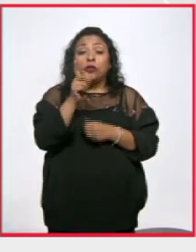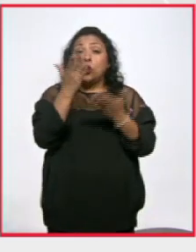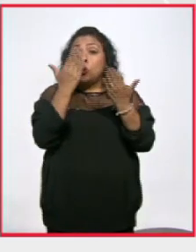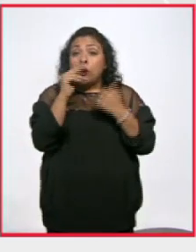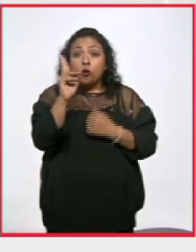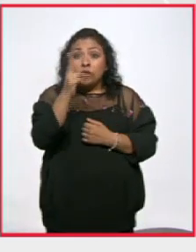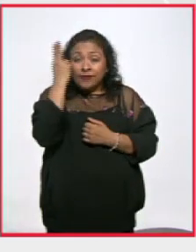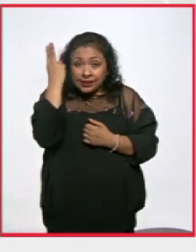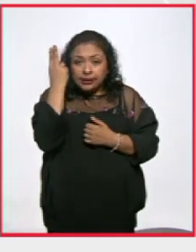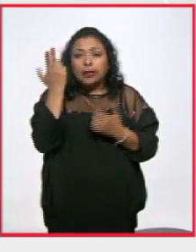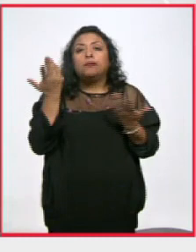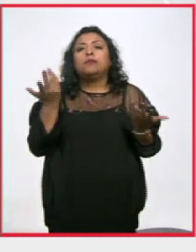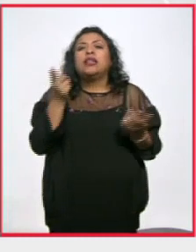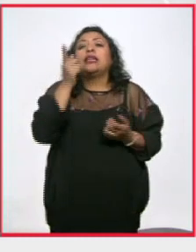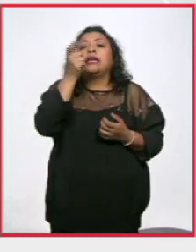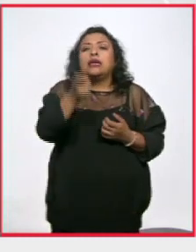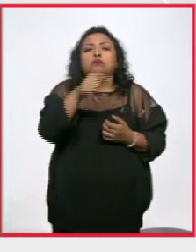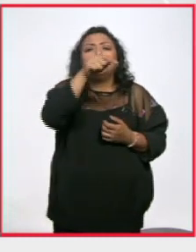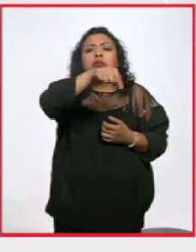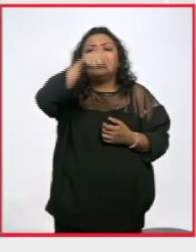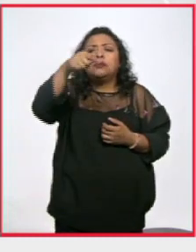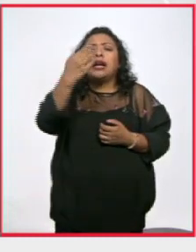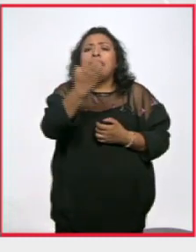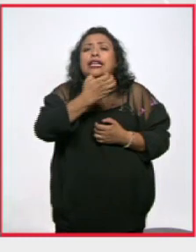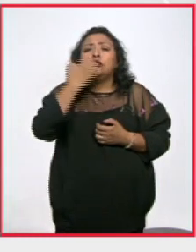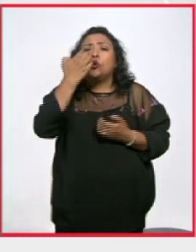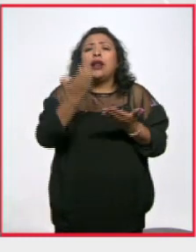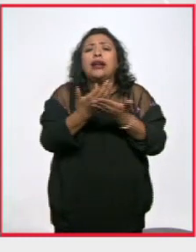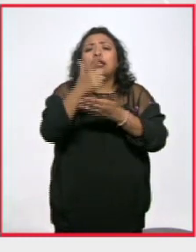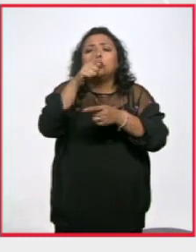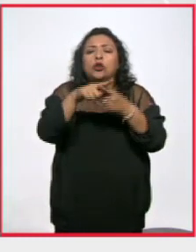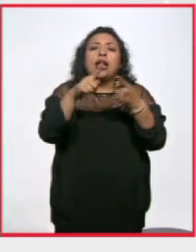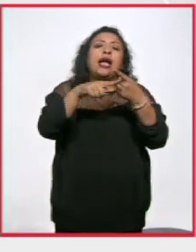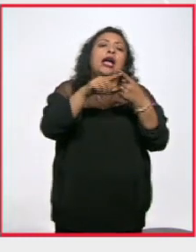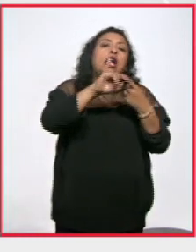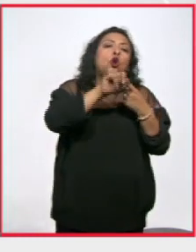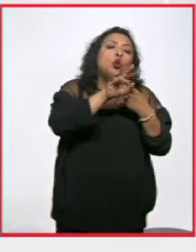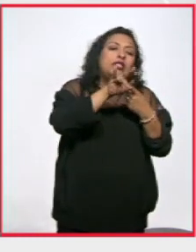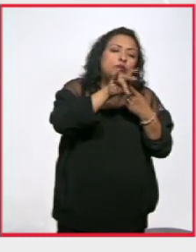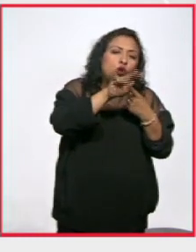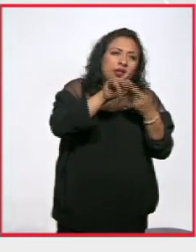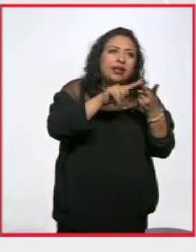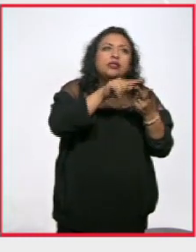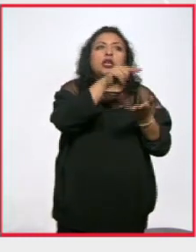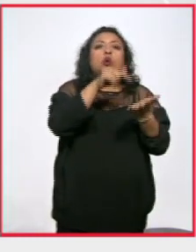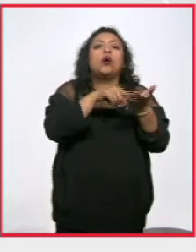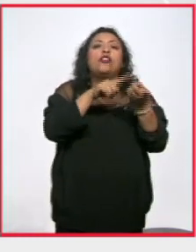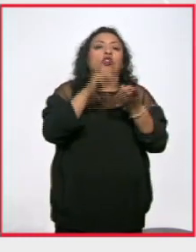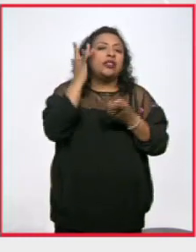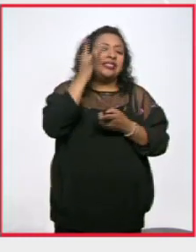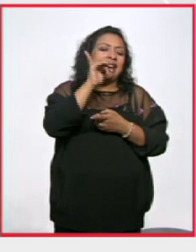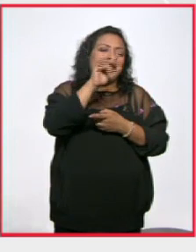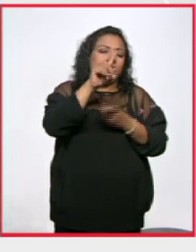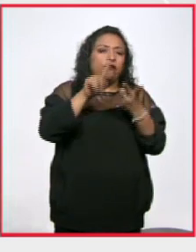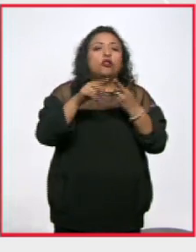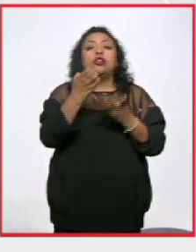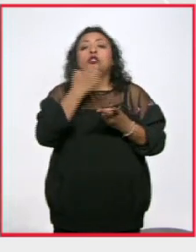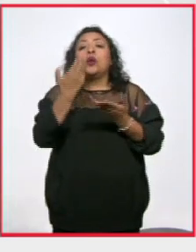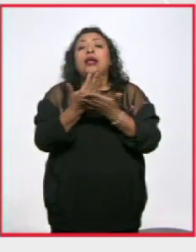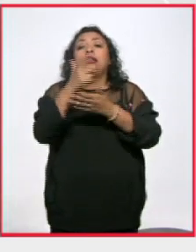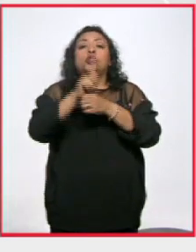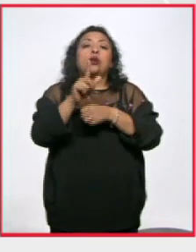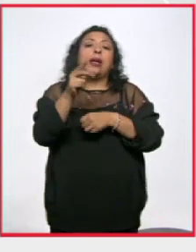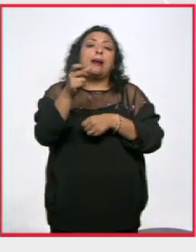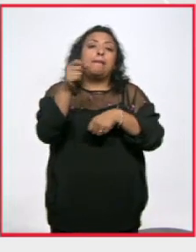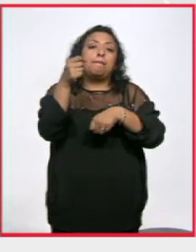de universidad lo que había eran escuelas nacionales la Escuela Nacional de Jurisprudencia que estaba en San Ildefonso la Escuela Nacional de Medicina